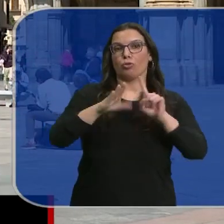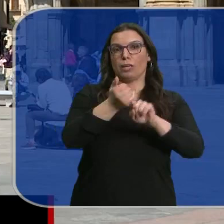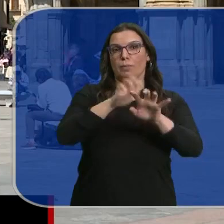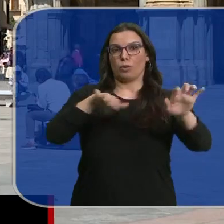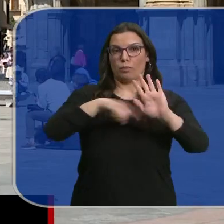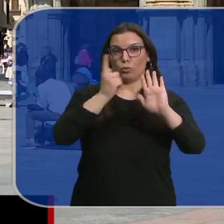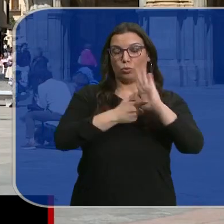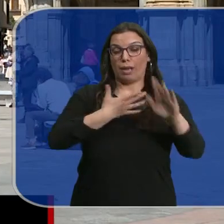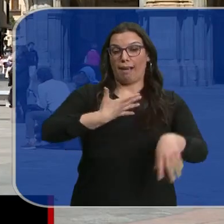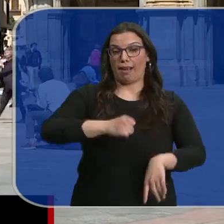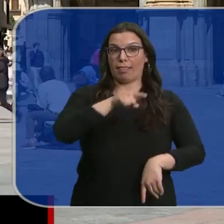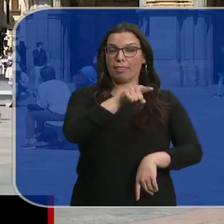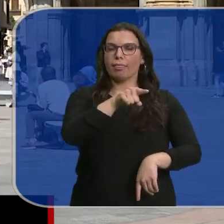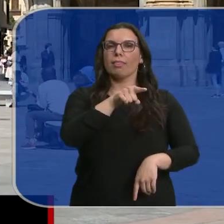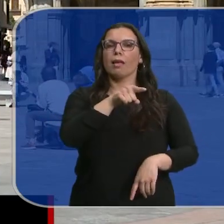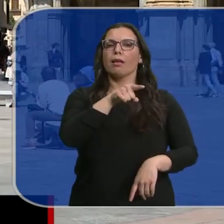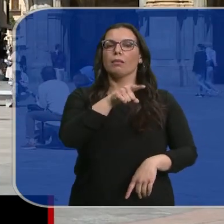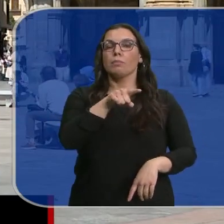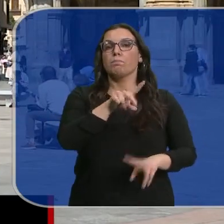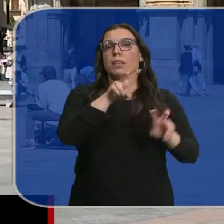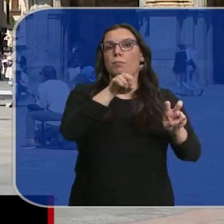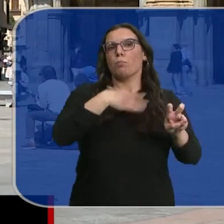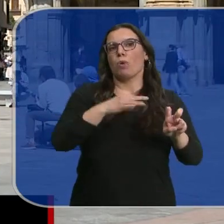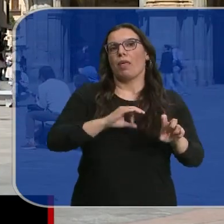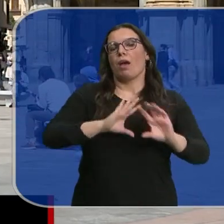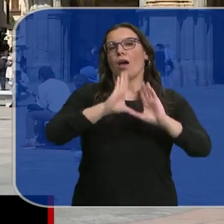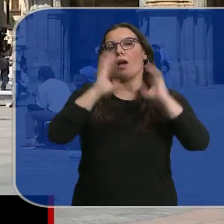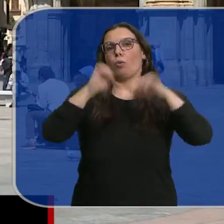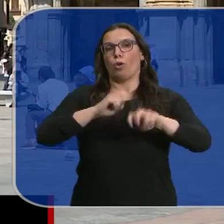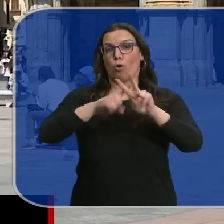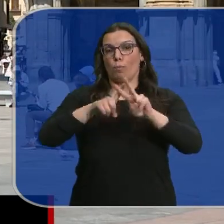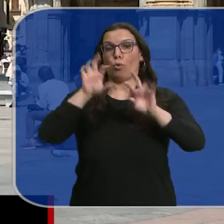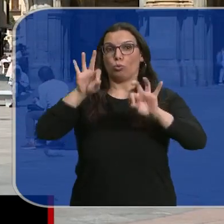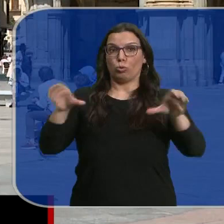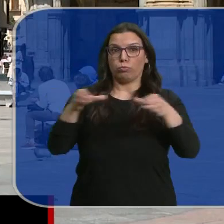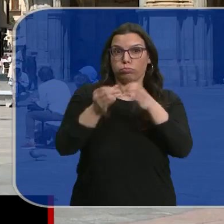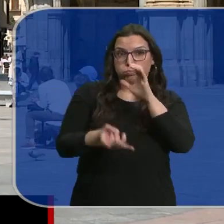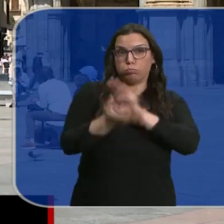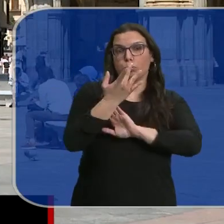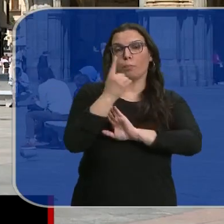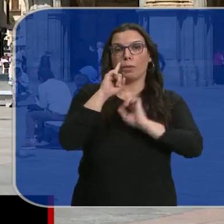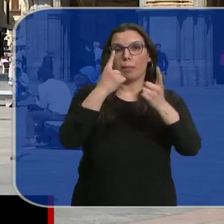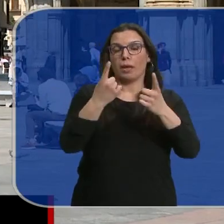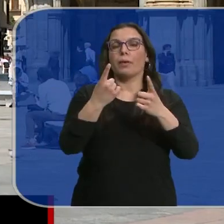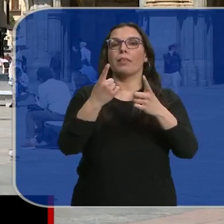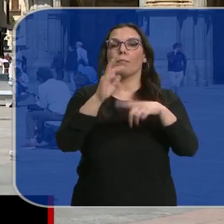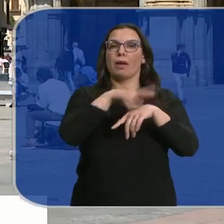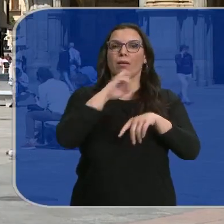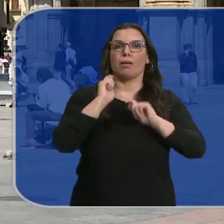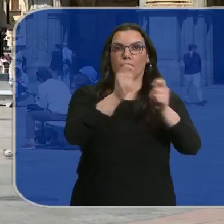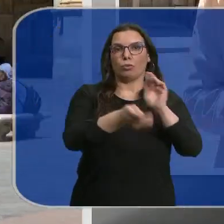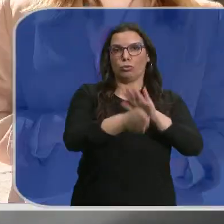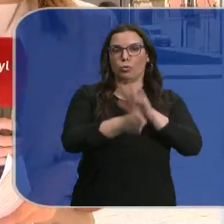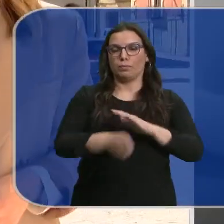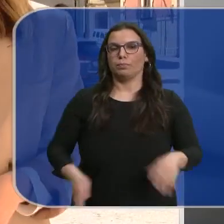mayoría absoluta. Carlos García Carballo tendría en su mano un acuerdo con Vox que entra en el consistorio precisamente con esa representación para mantenerse en el cargo.